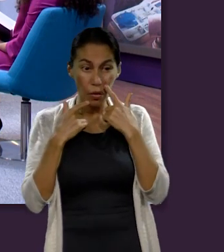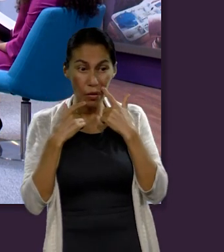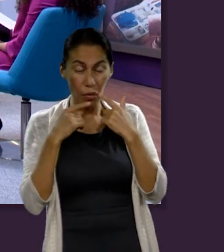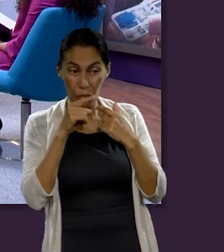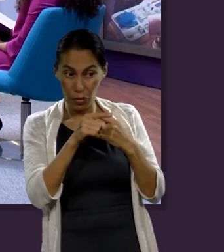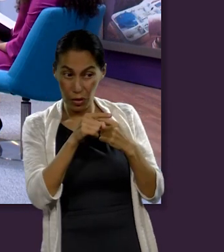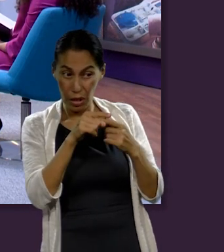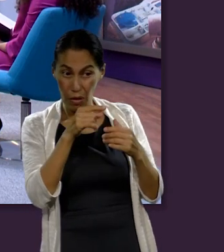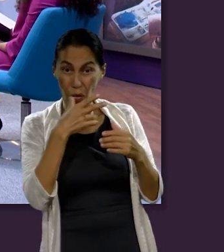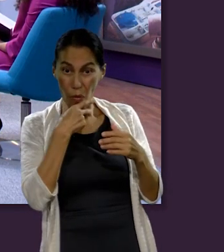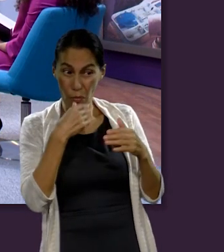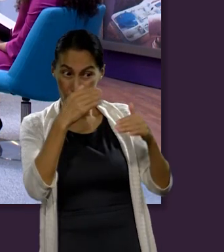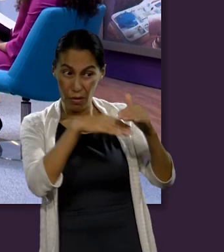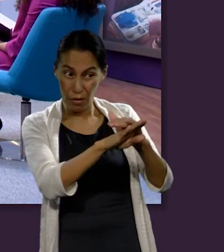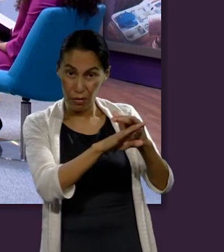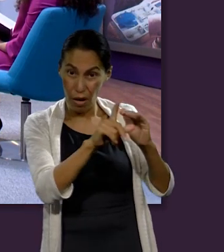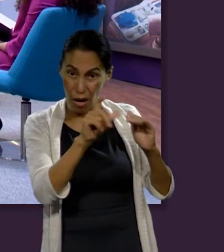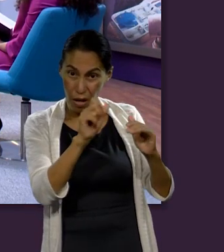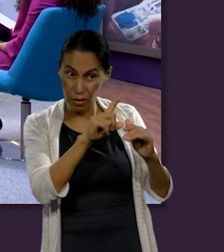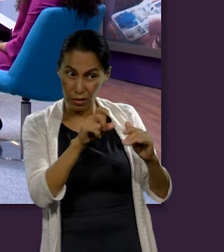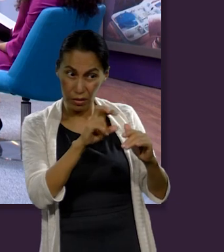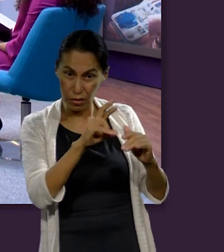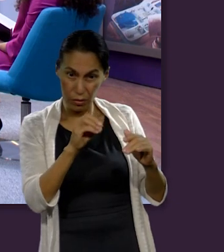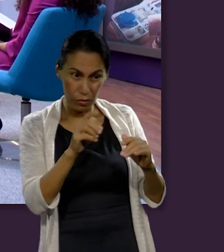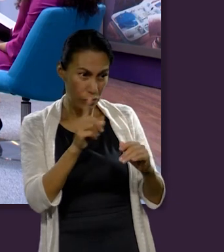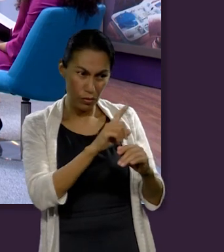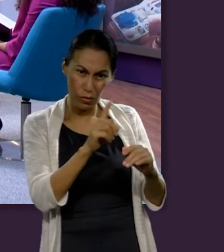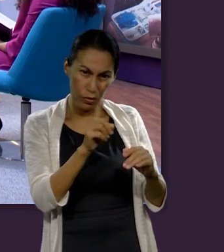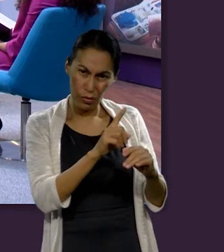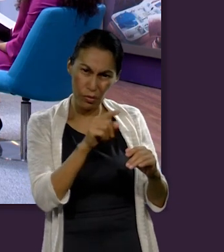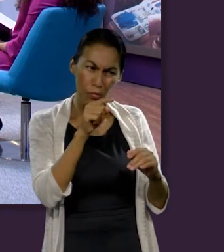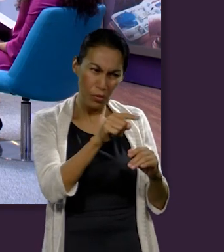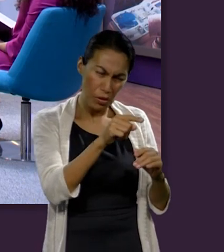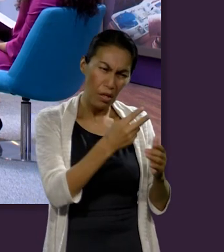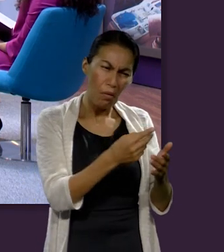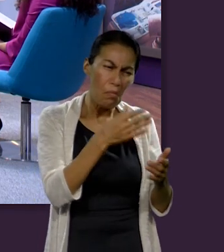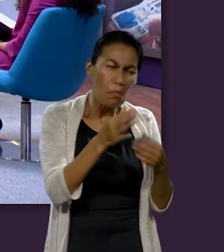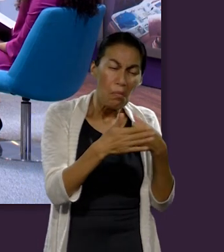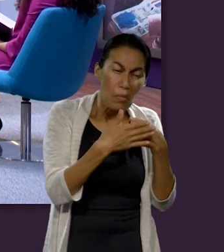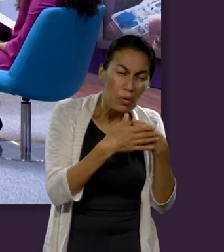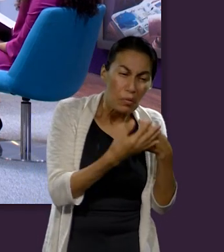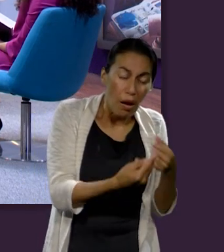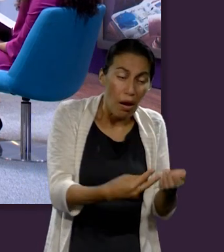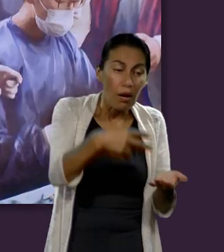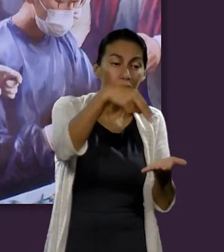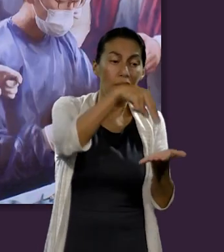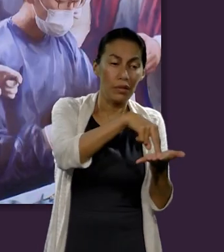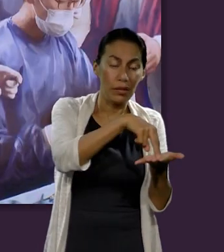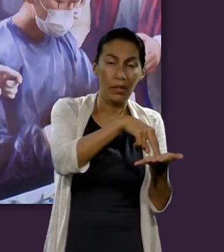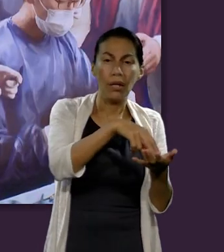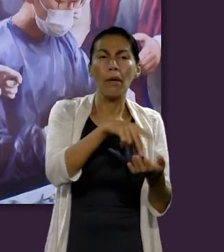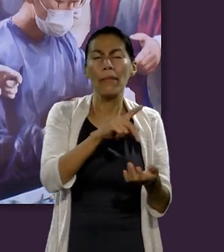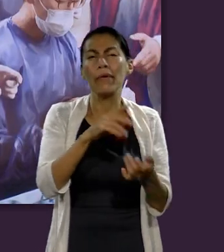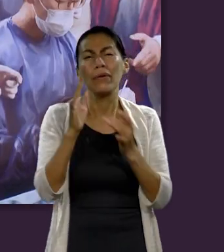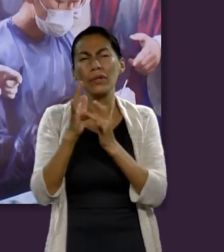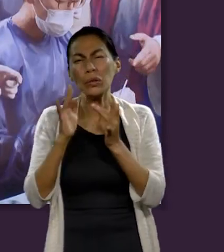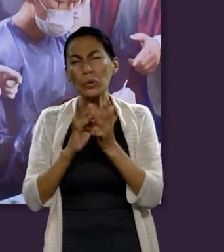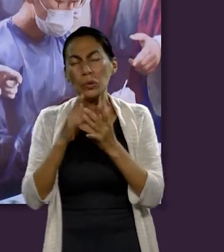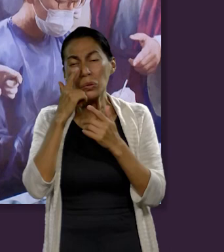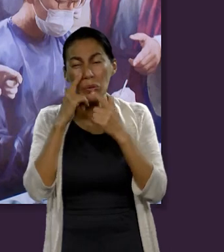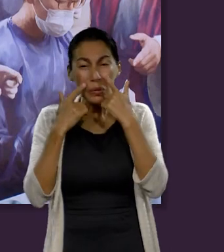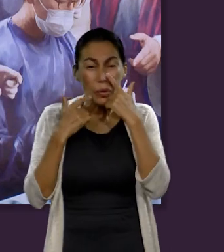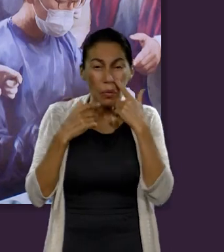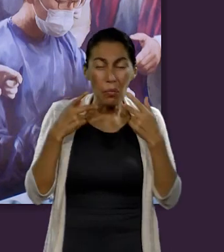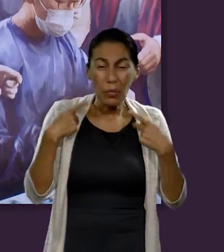Lázaro porque lo iba a resucitar dentro de poco sino por tantos muertos a lo largo de la